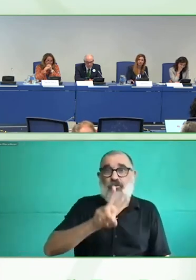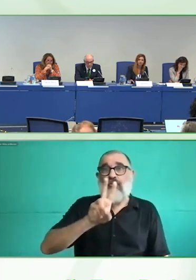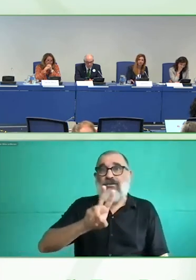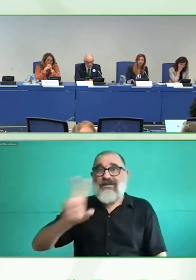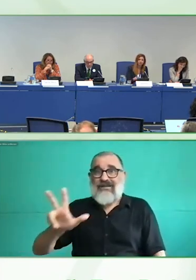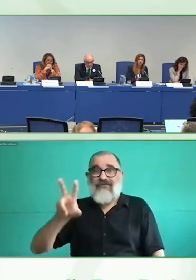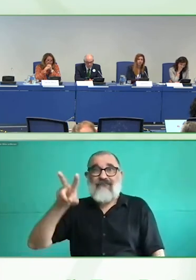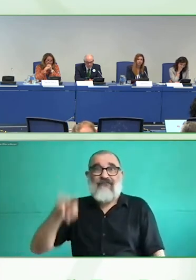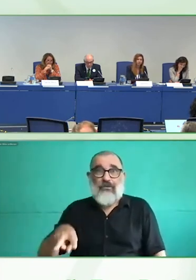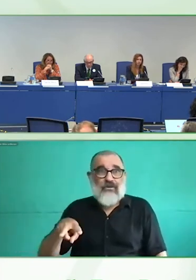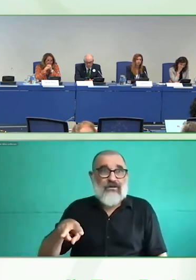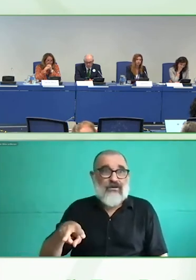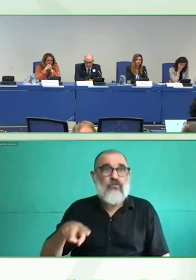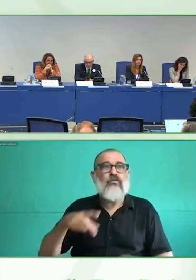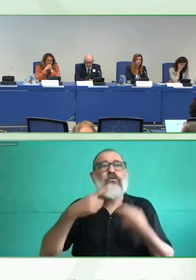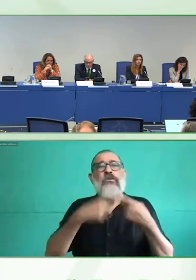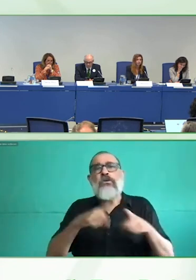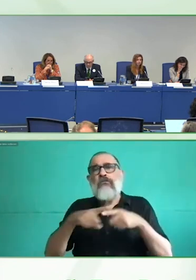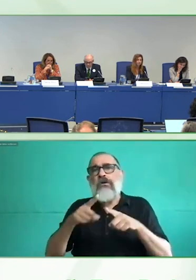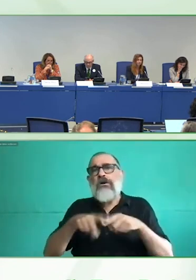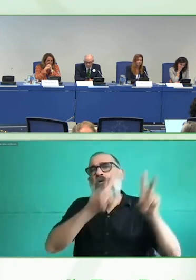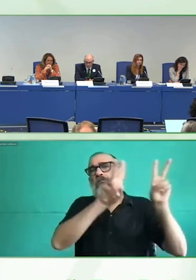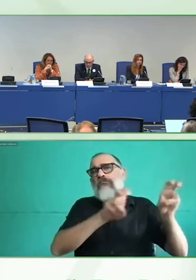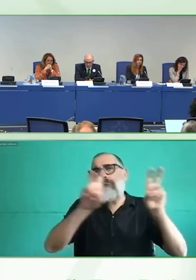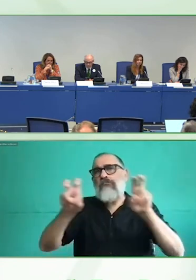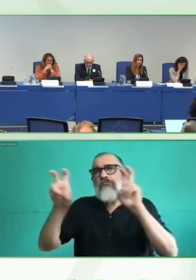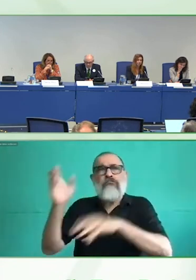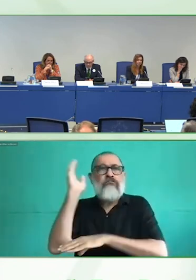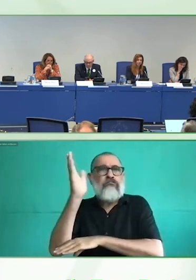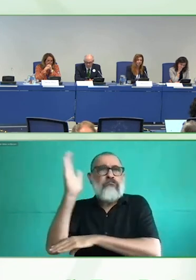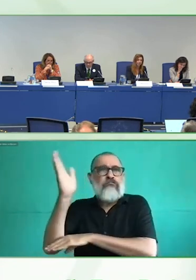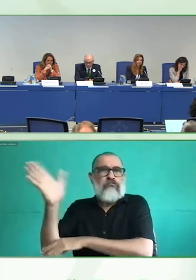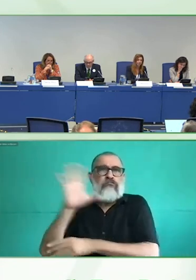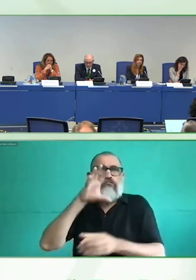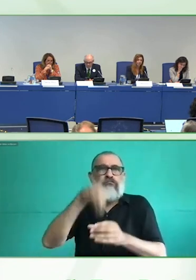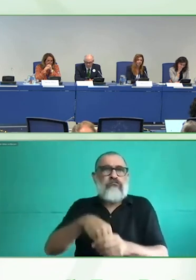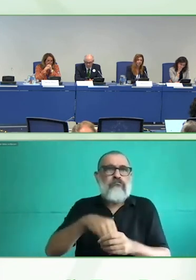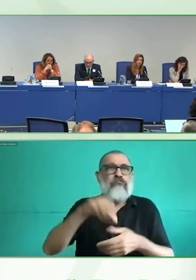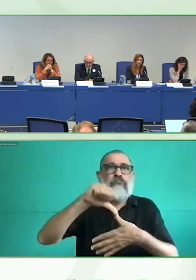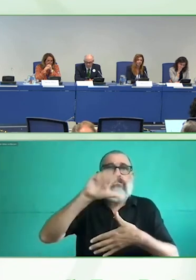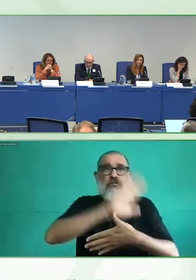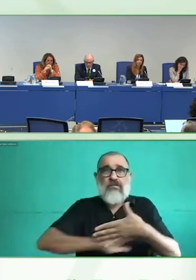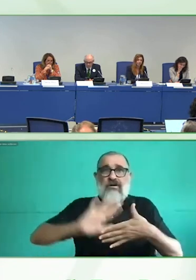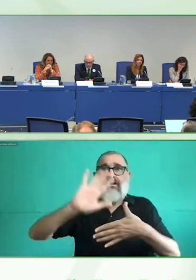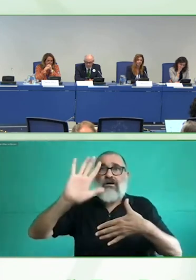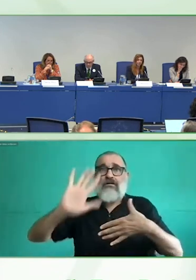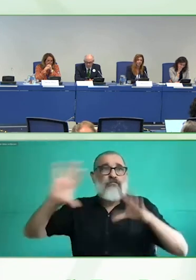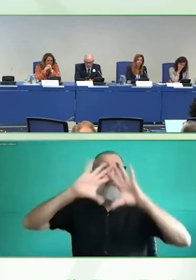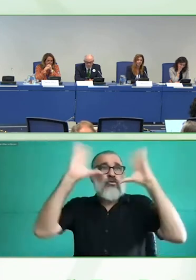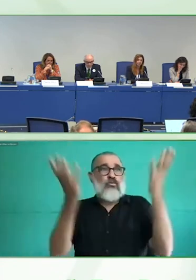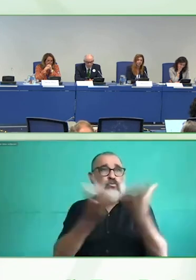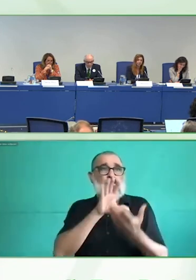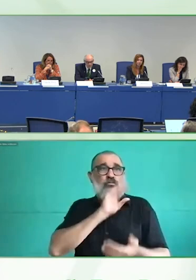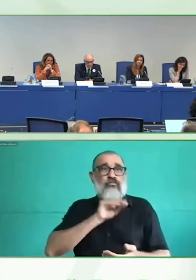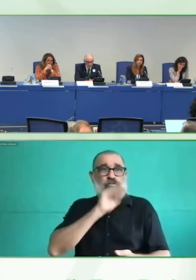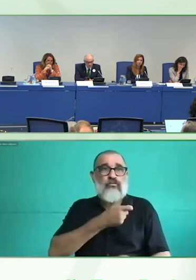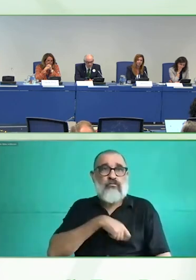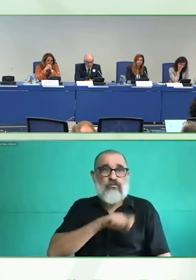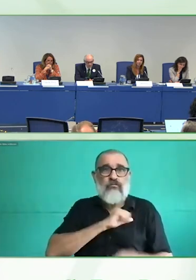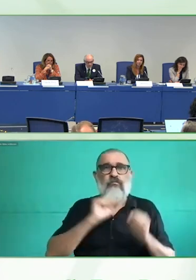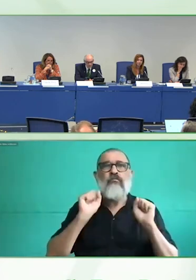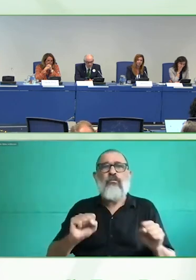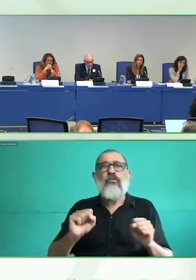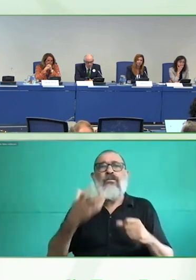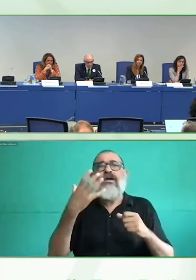relacionados a la vida independiente, participación política, tecnologías de la información y comunicación. En este espacio podrán conocer